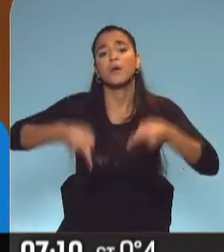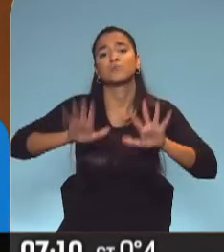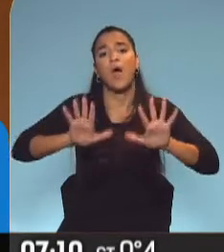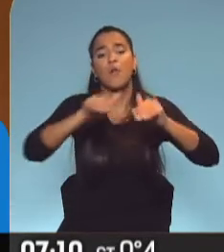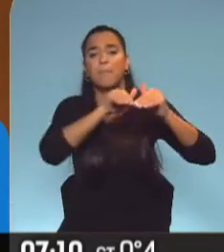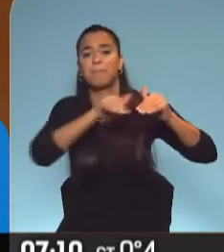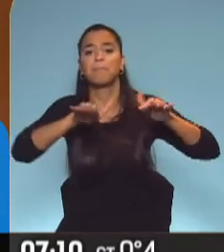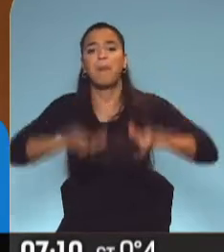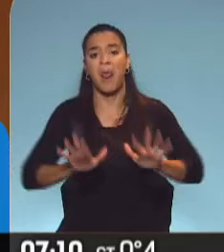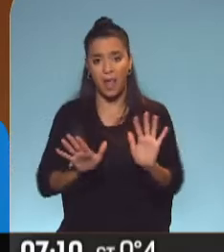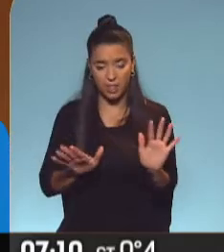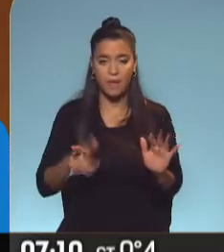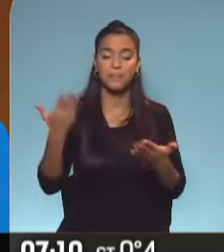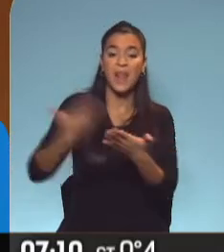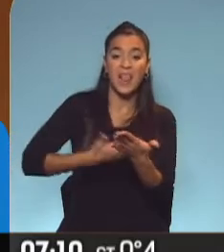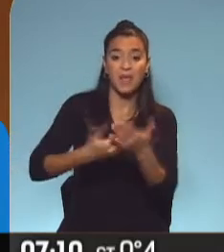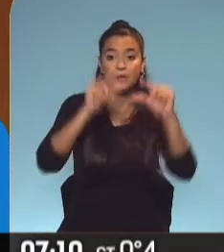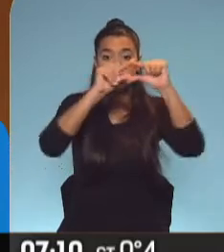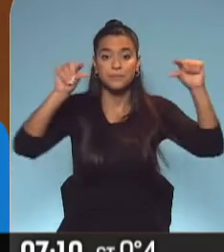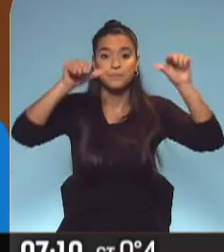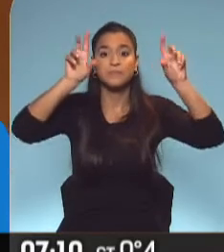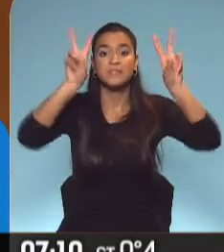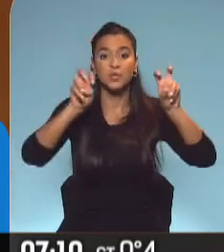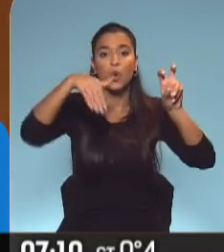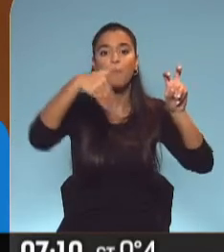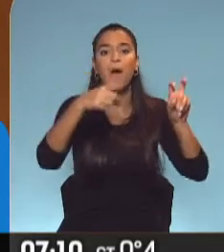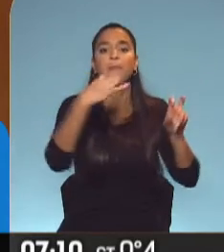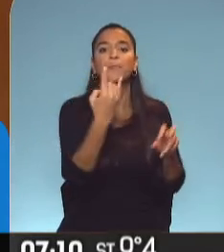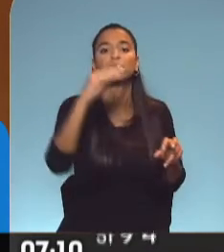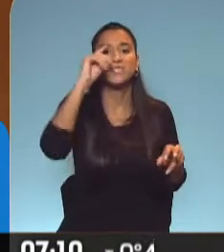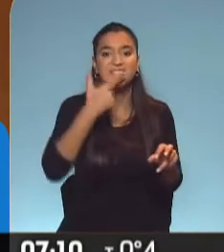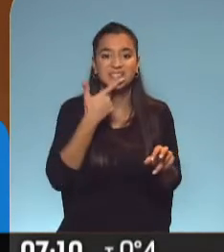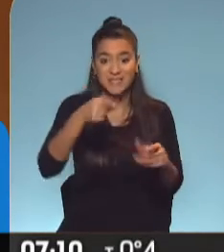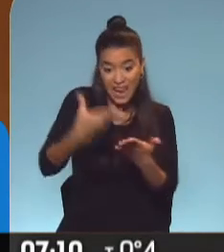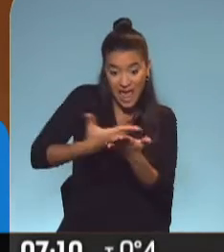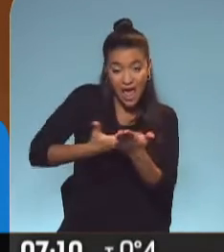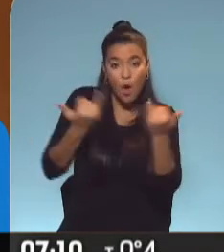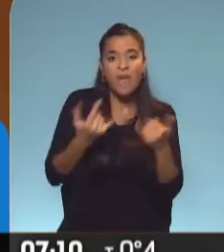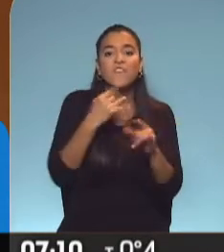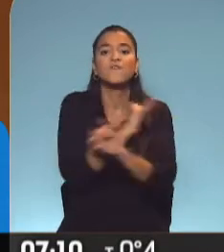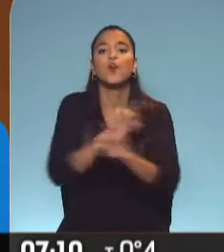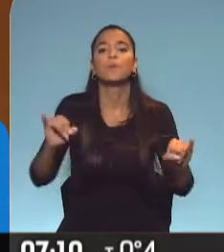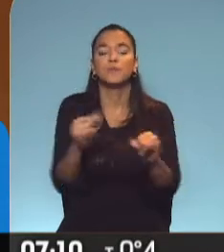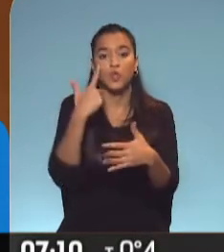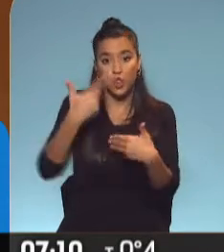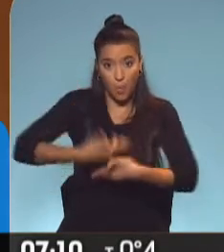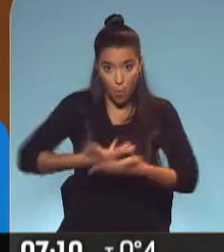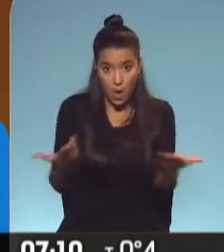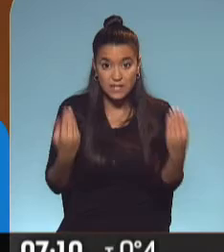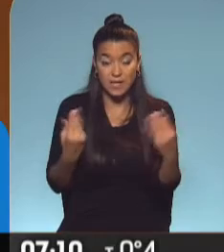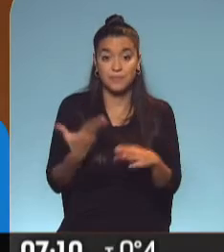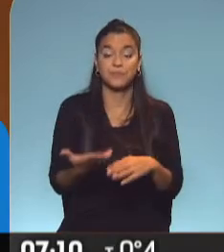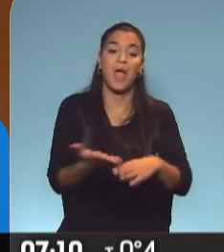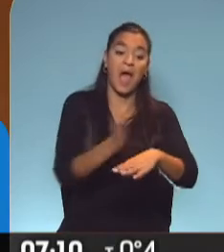parate. Hay un legajo que se titula Mapuches. En ese legajo figura la información que demuestra que